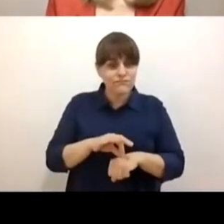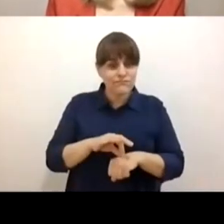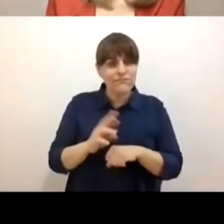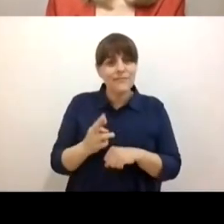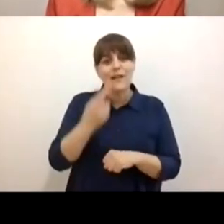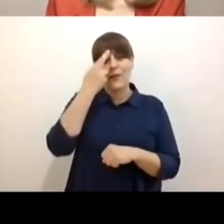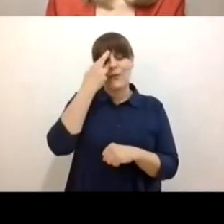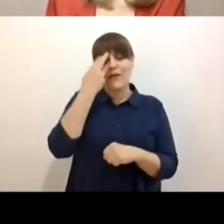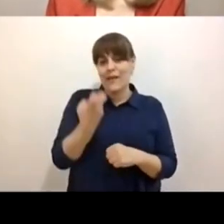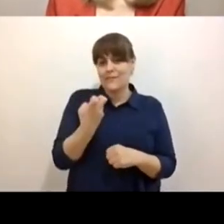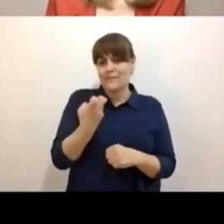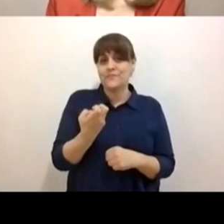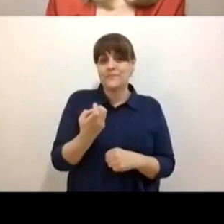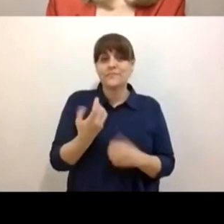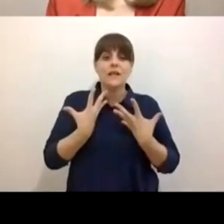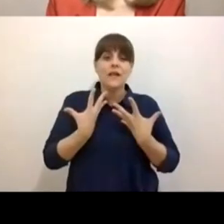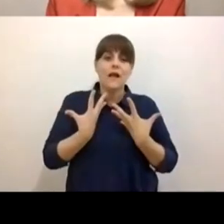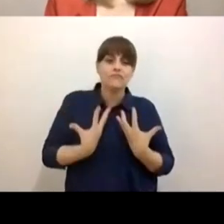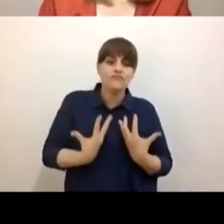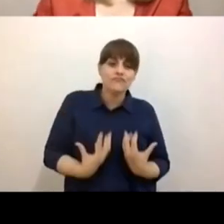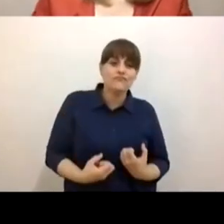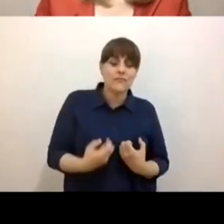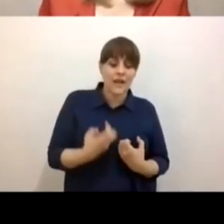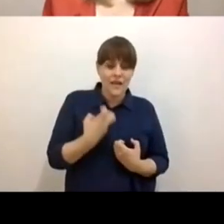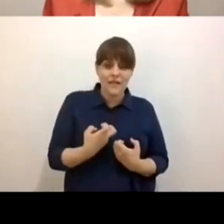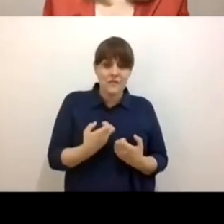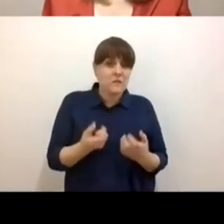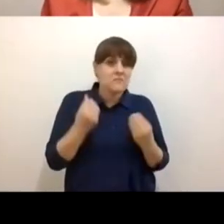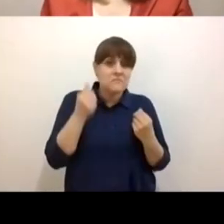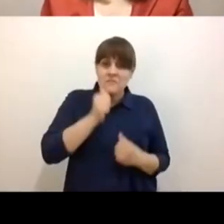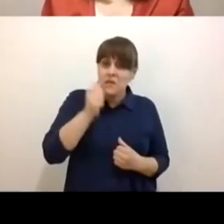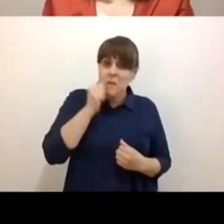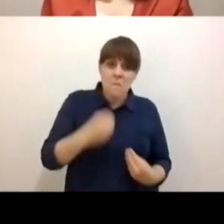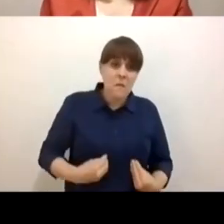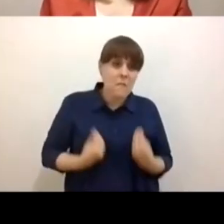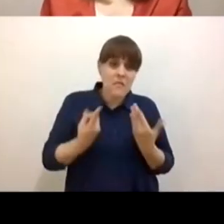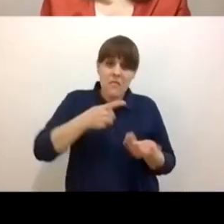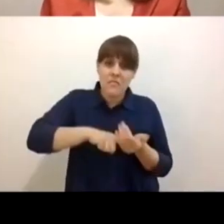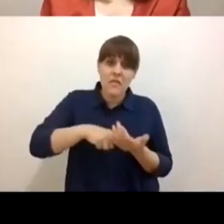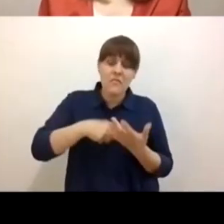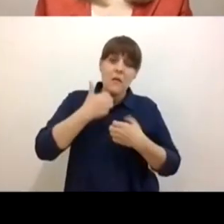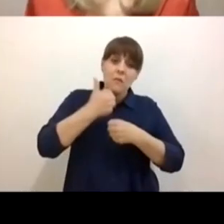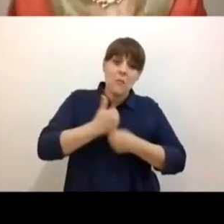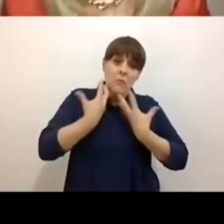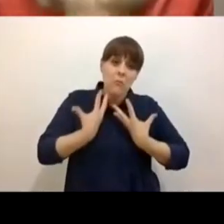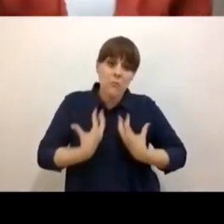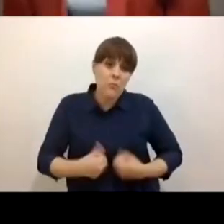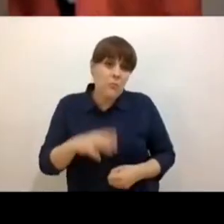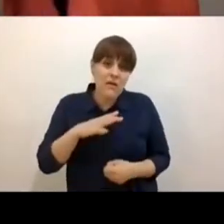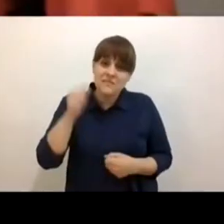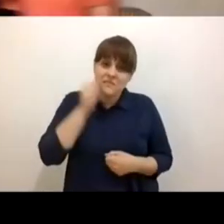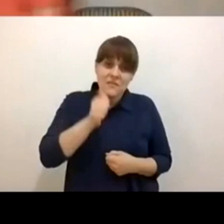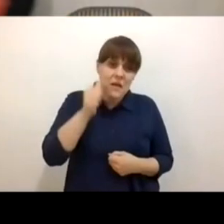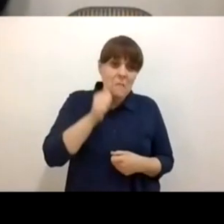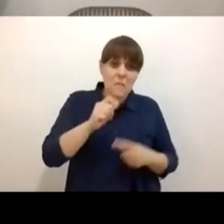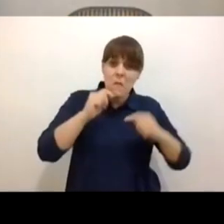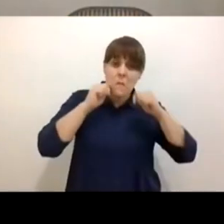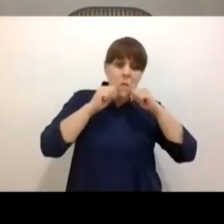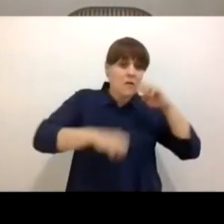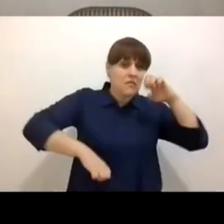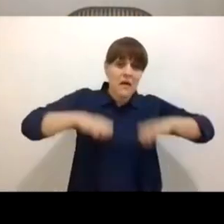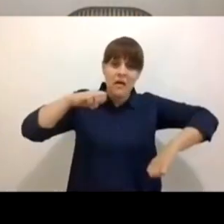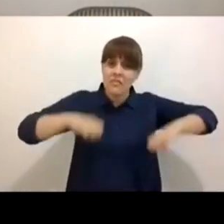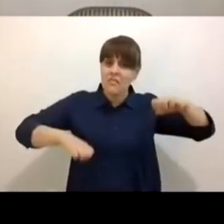duelo como experiencia humana está presente desde la tierna infancia y se manifiesta en cualquier etapa de la vida.